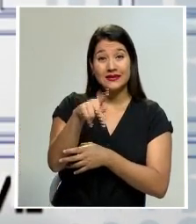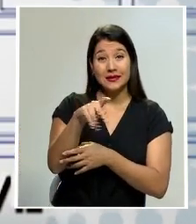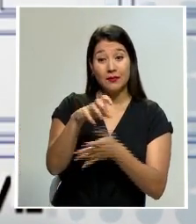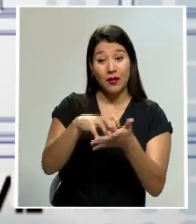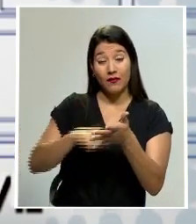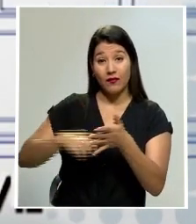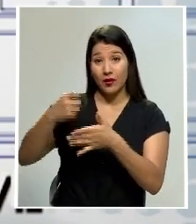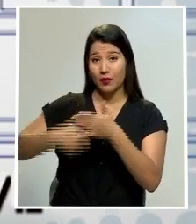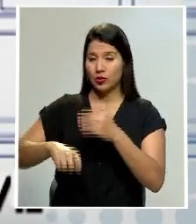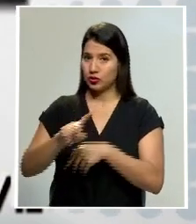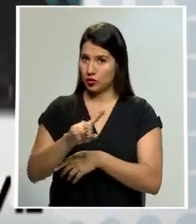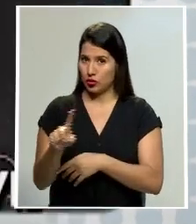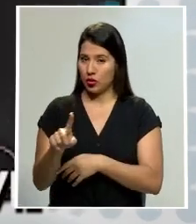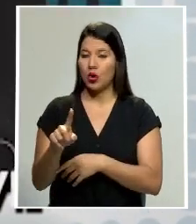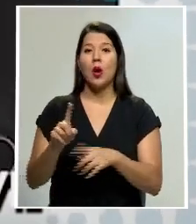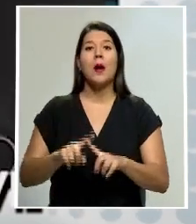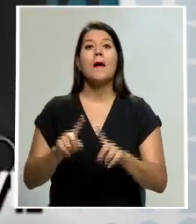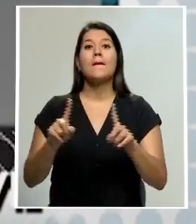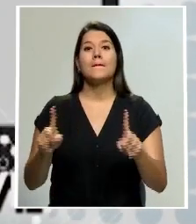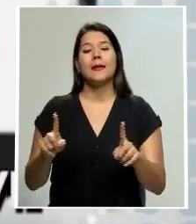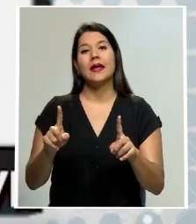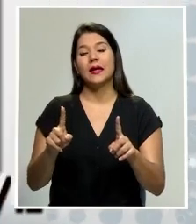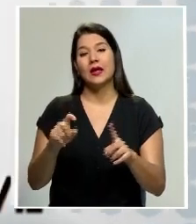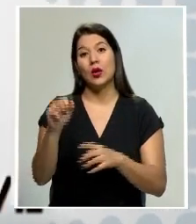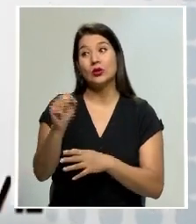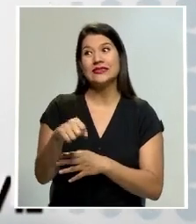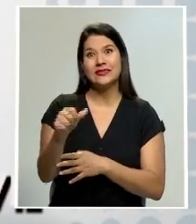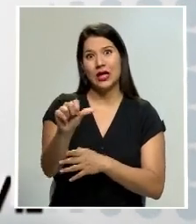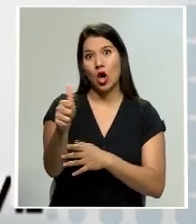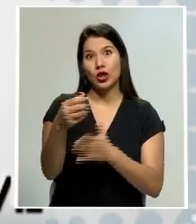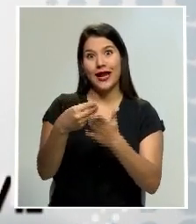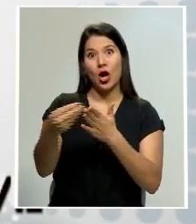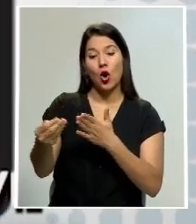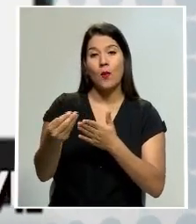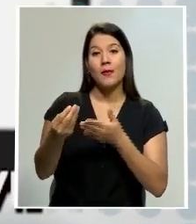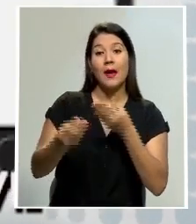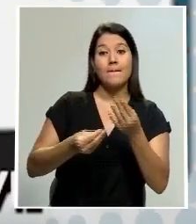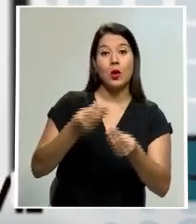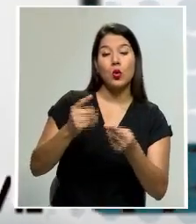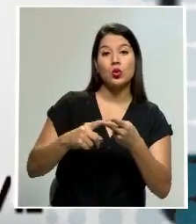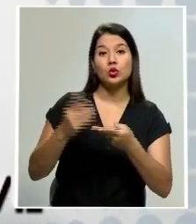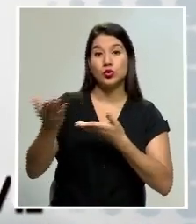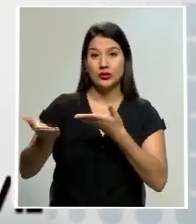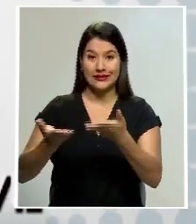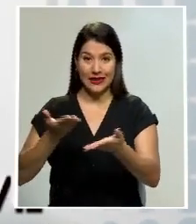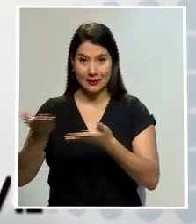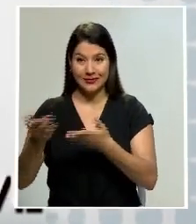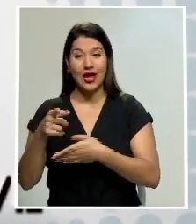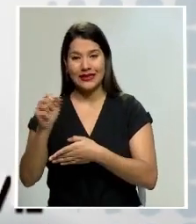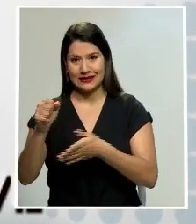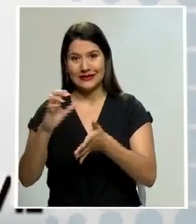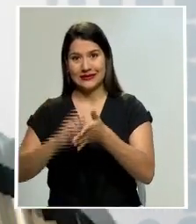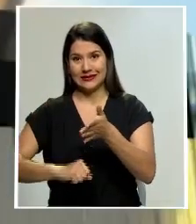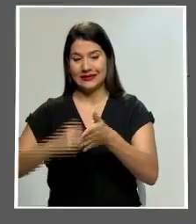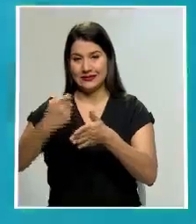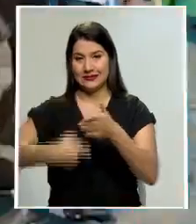percibir en las transacciones de compra de productos y servicios que muchas empresas y personas están haciendo bajo este método.